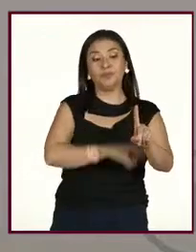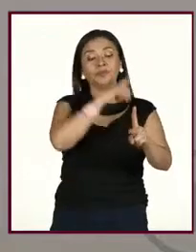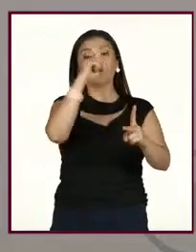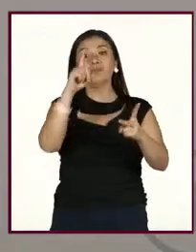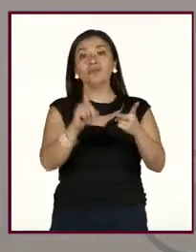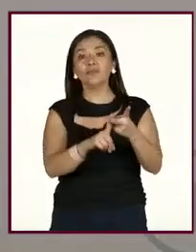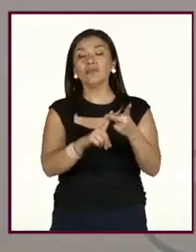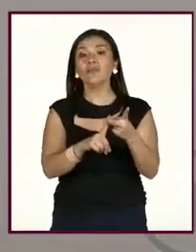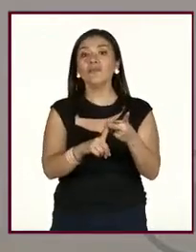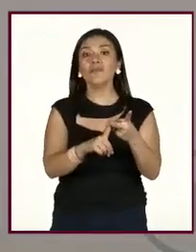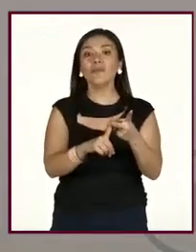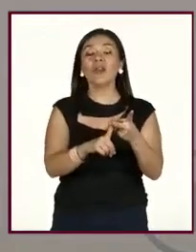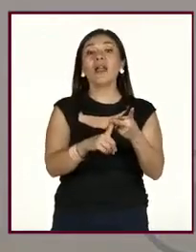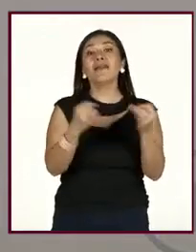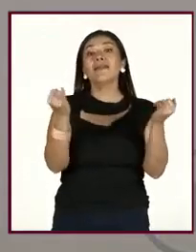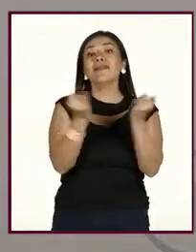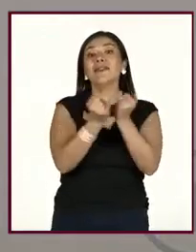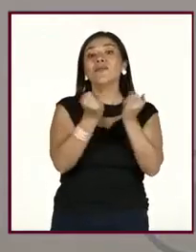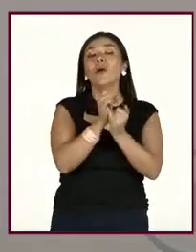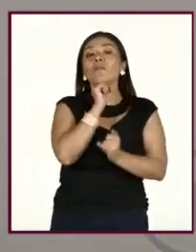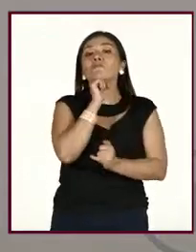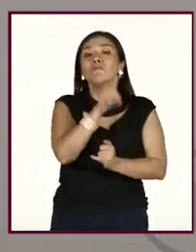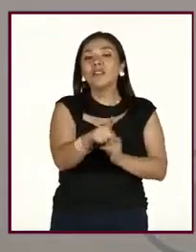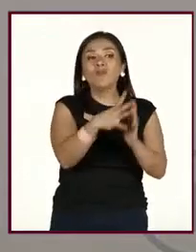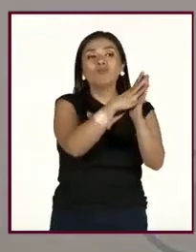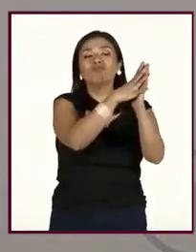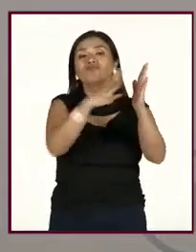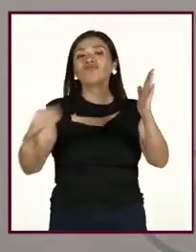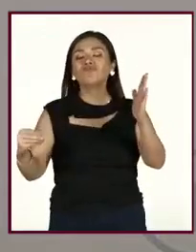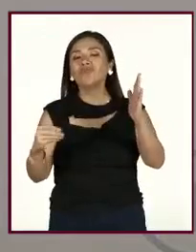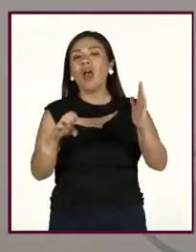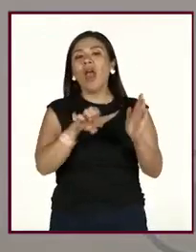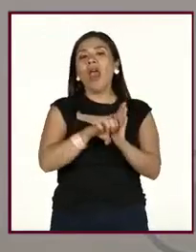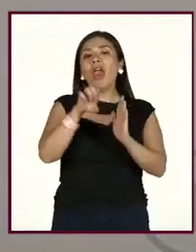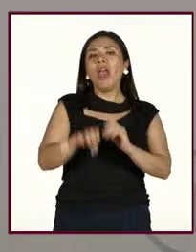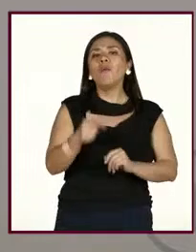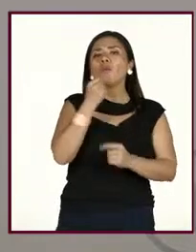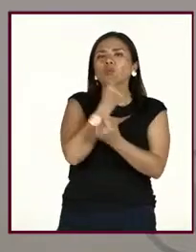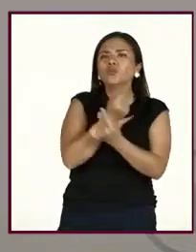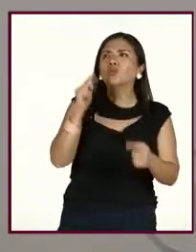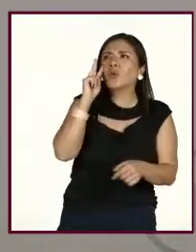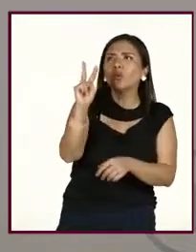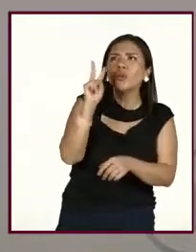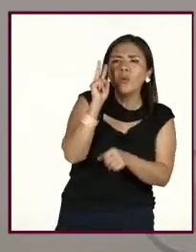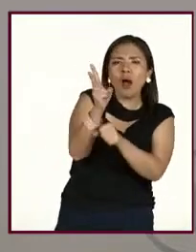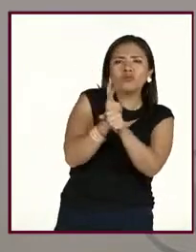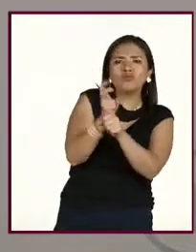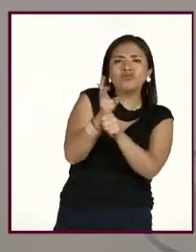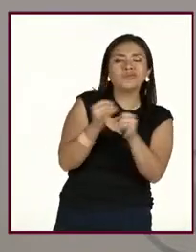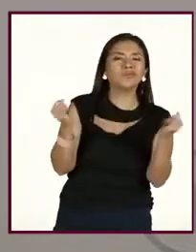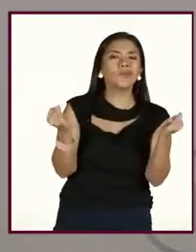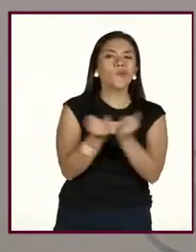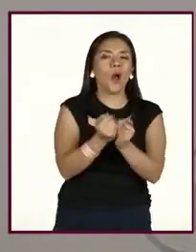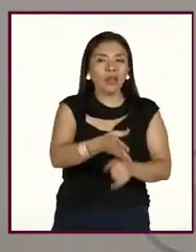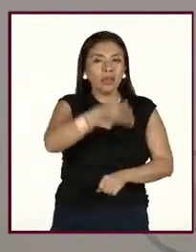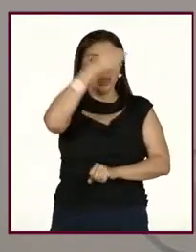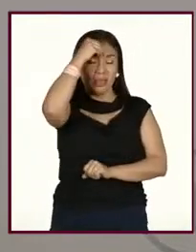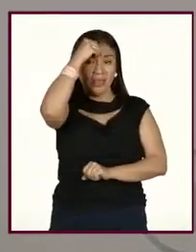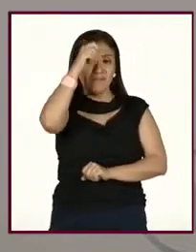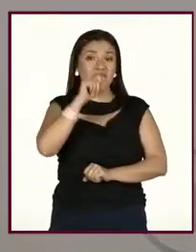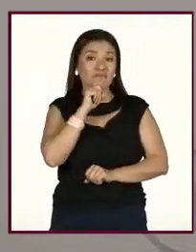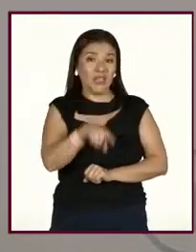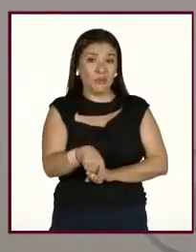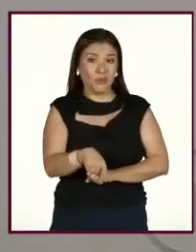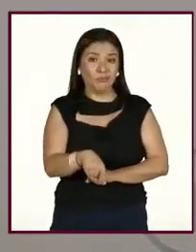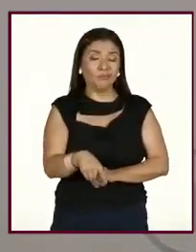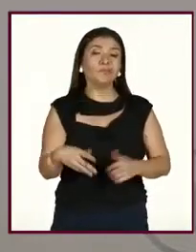Y, pues, de paso, pues, lleva este ejemplo a los estudiantes. Entonces,